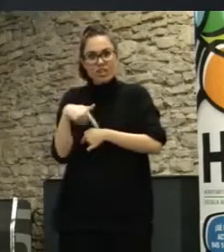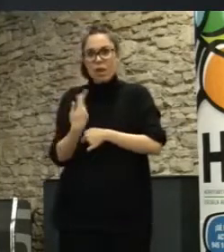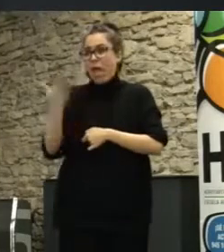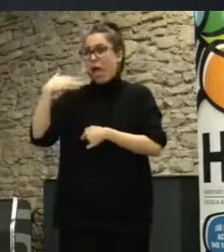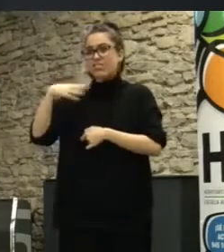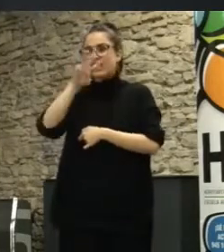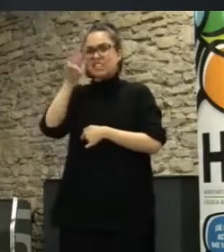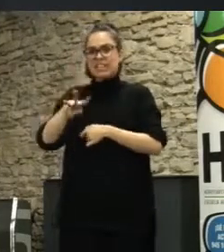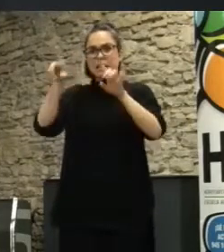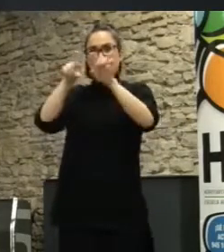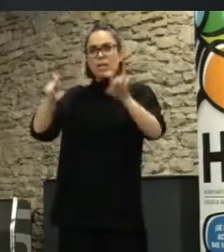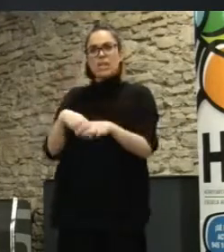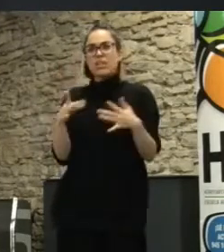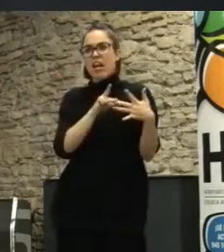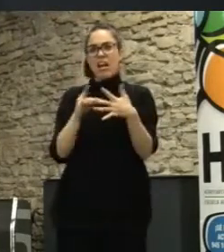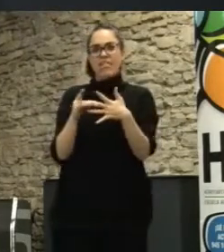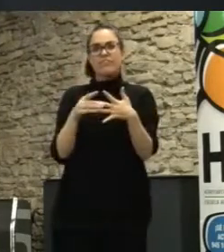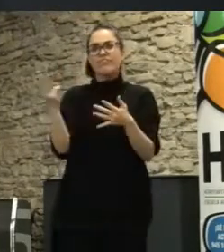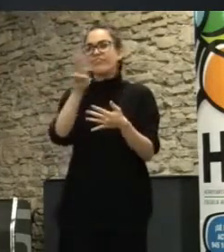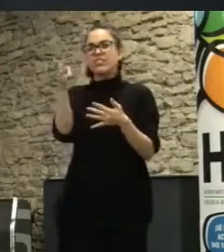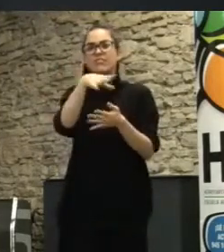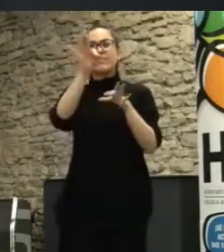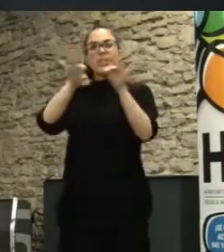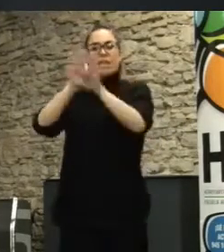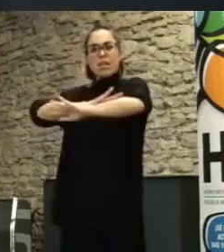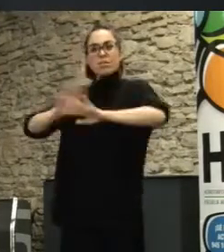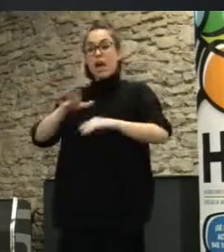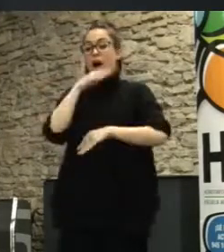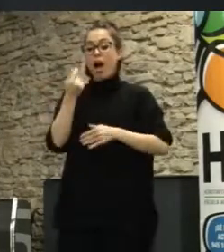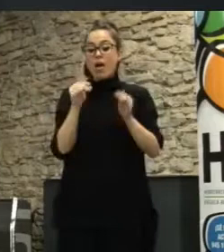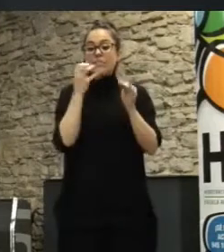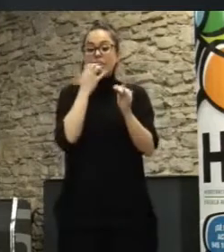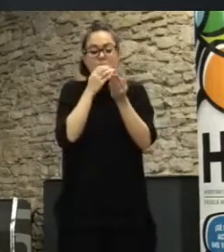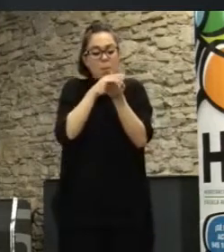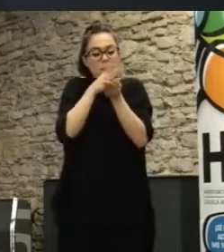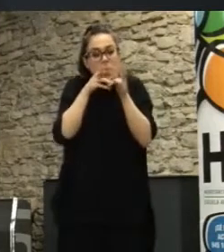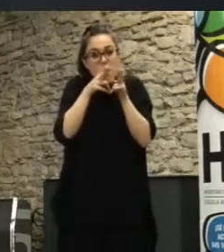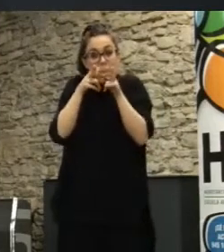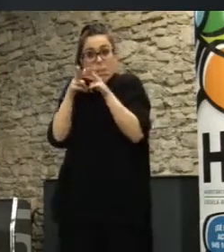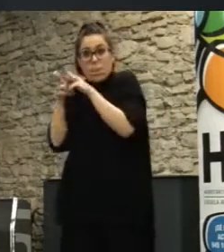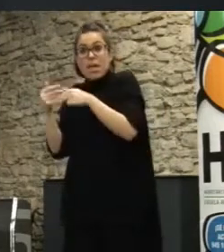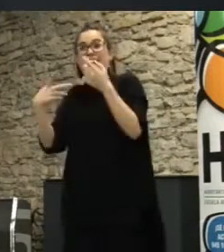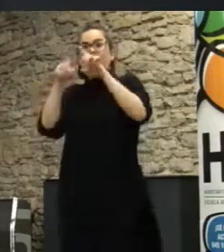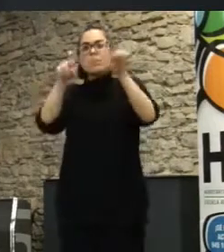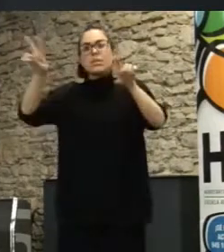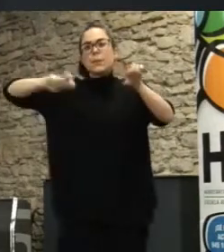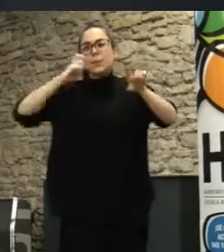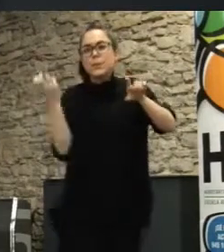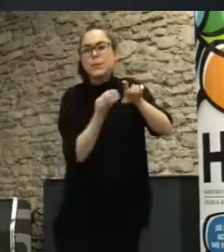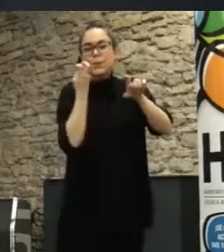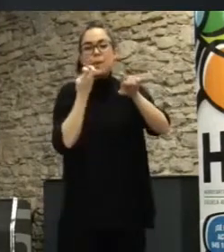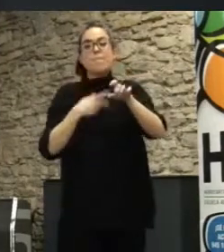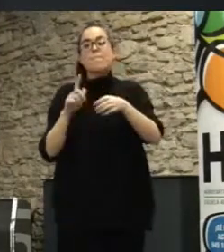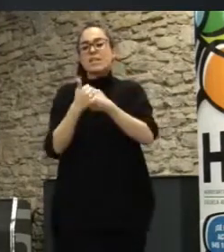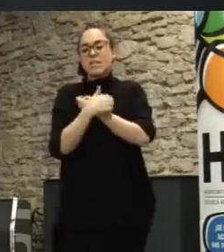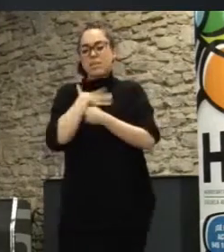empresas entonces un poco tener un suelo común para que todo el mundo pueda participar es bastante clave en esta innovación